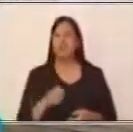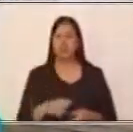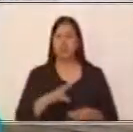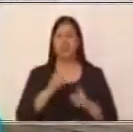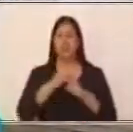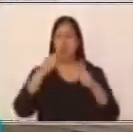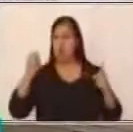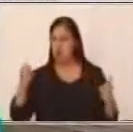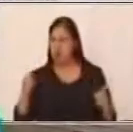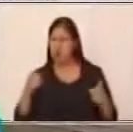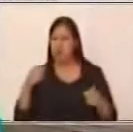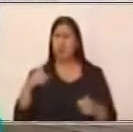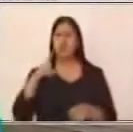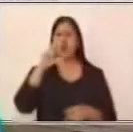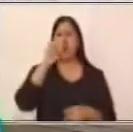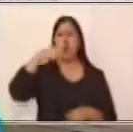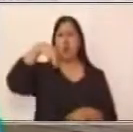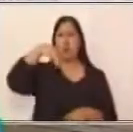oración compuesta?